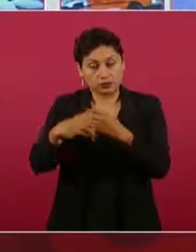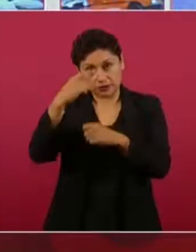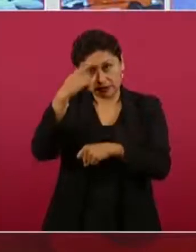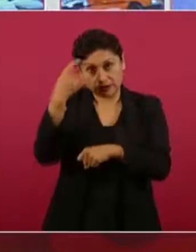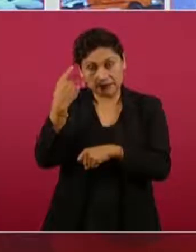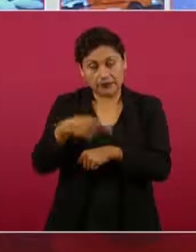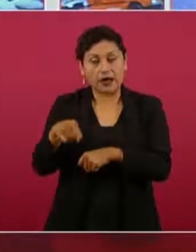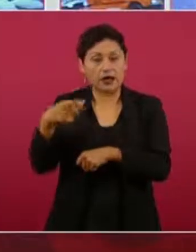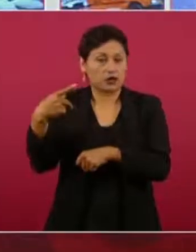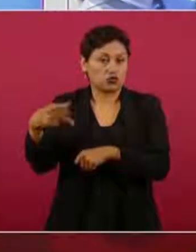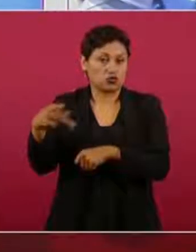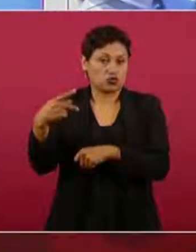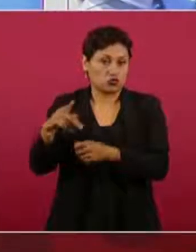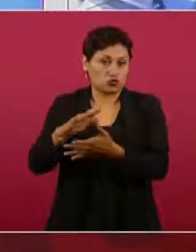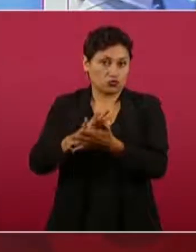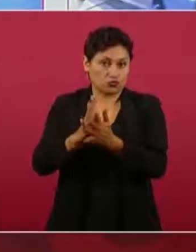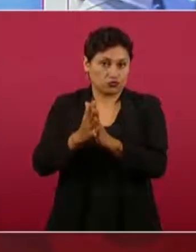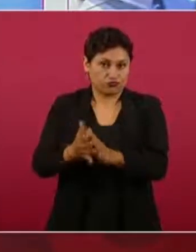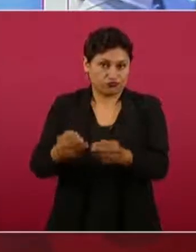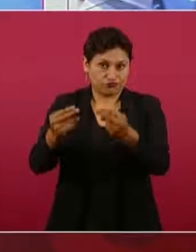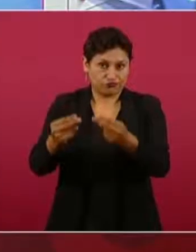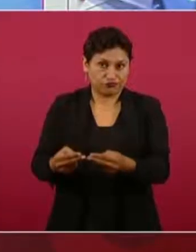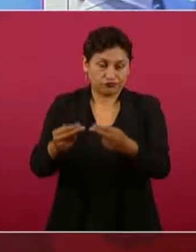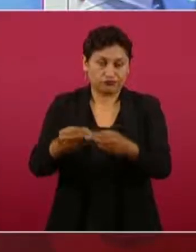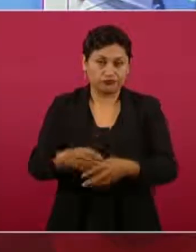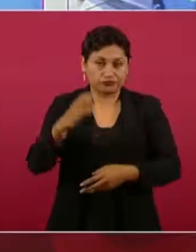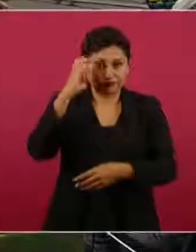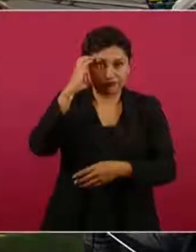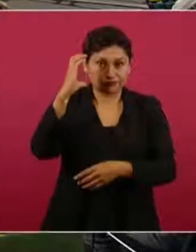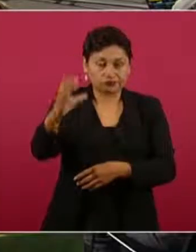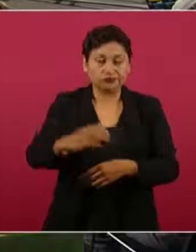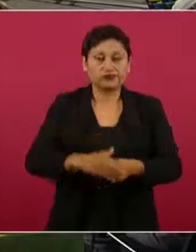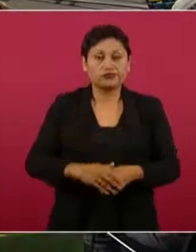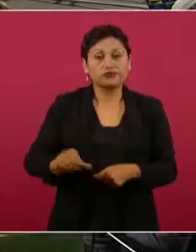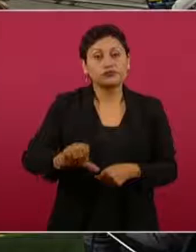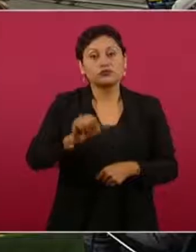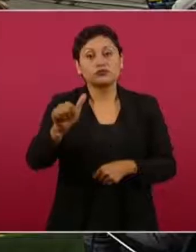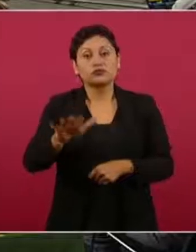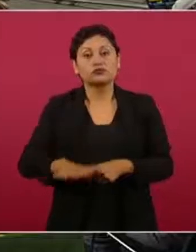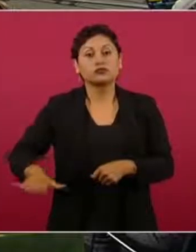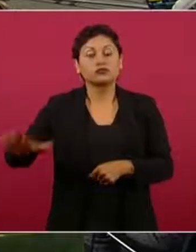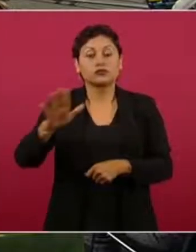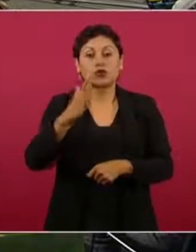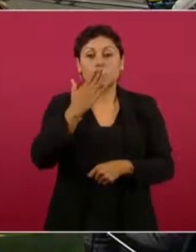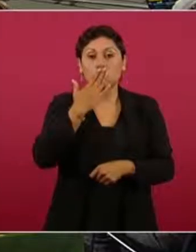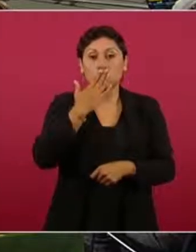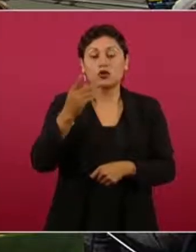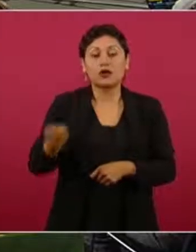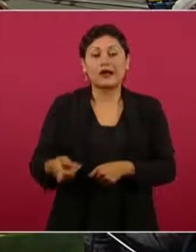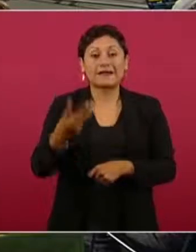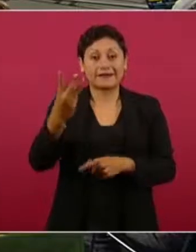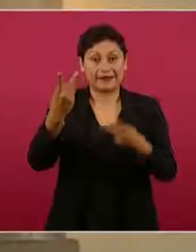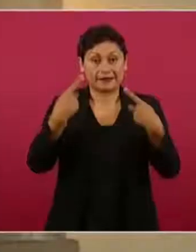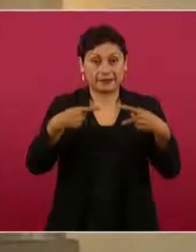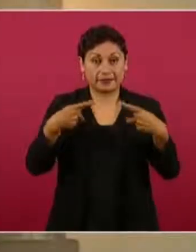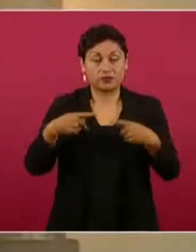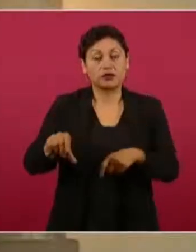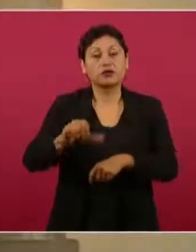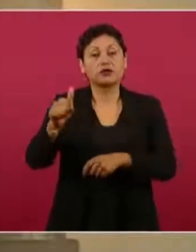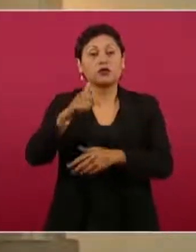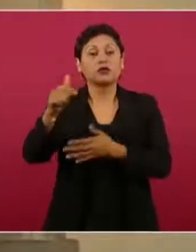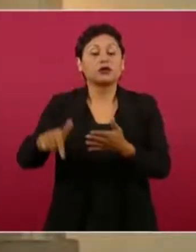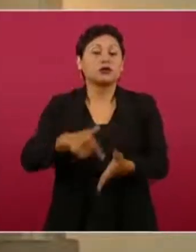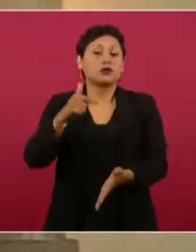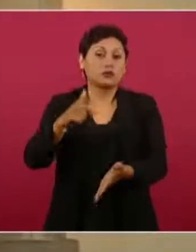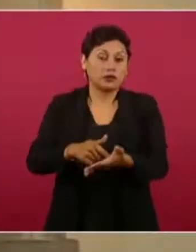de carácter criminal. También en Aribechi, Sonora, tres agresores detenidos. En Matamoros, Tamaulipas,